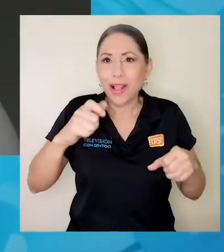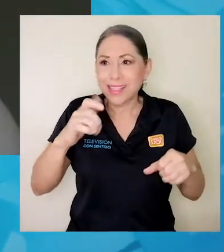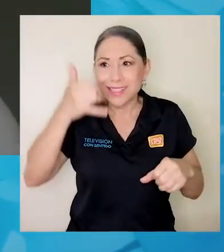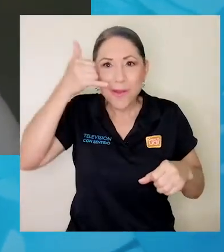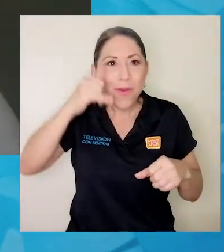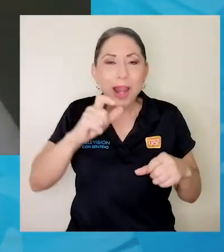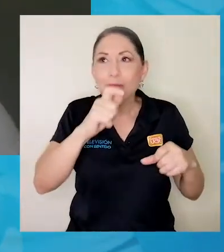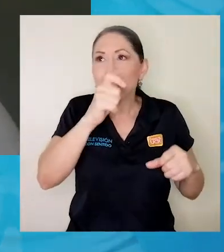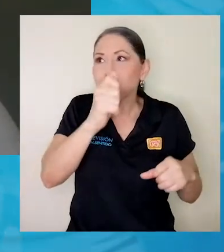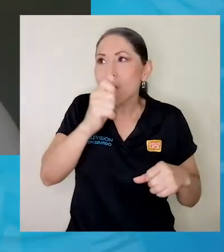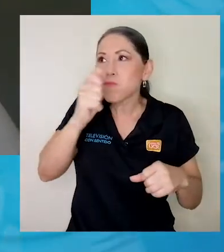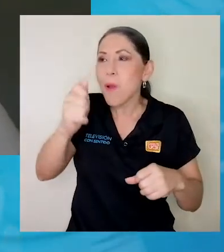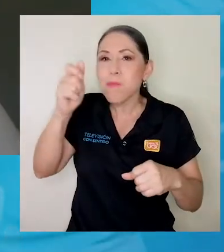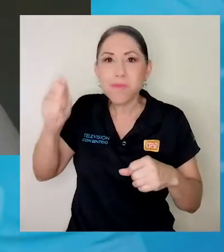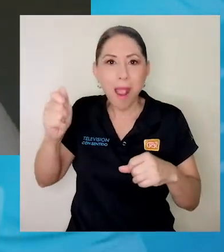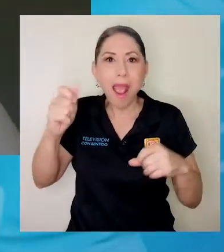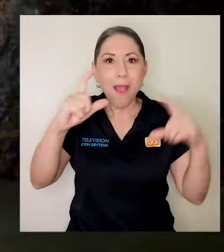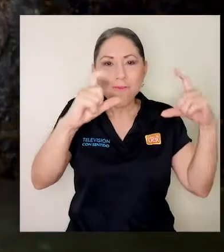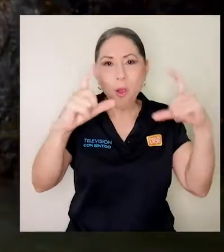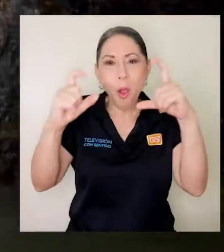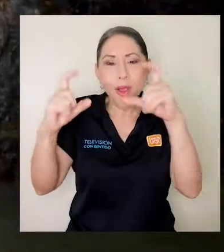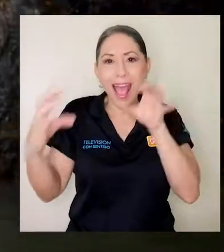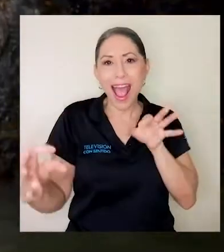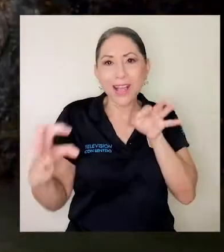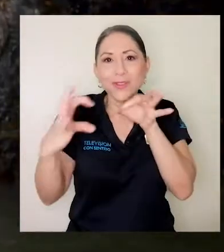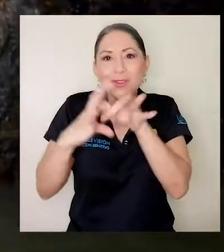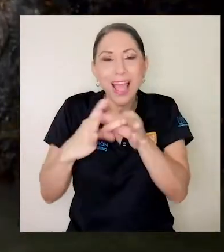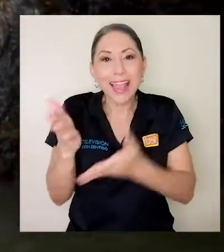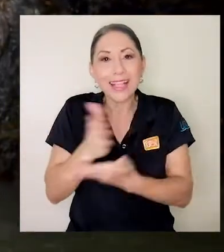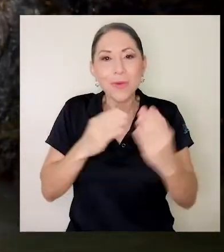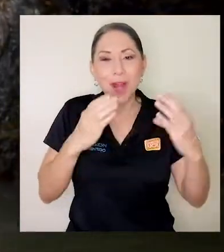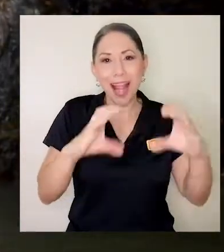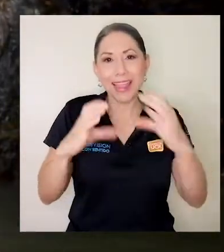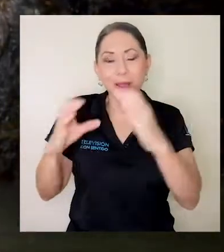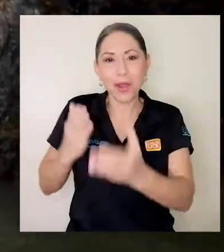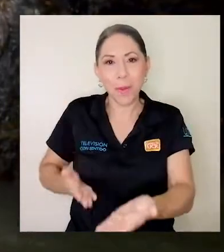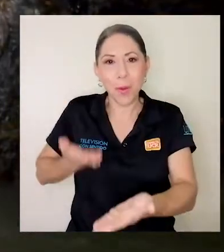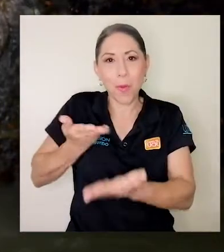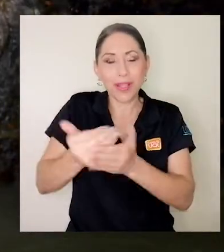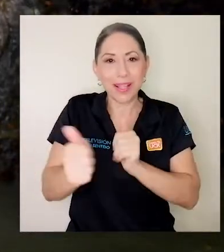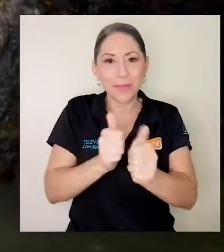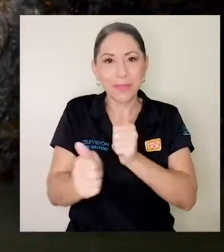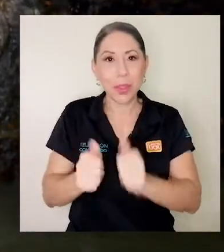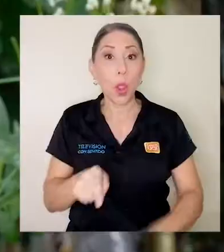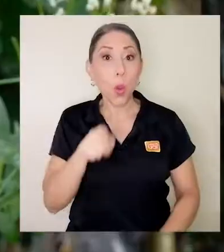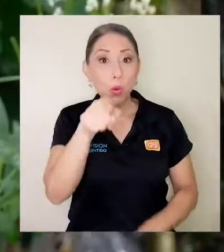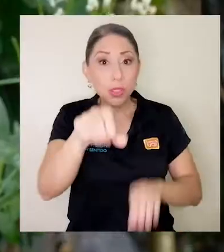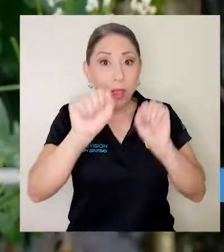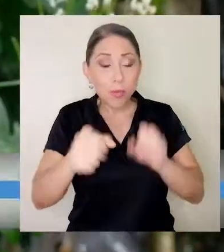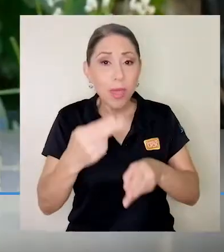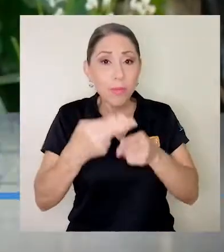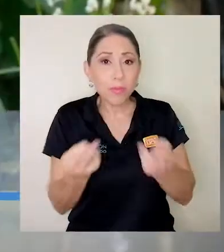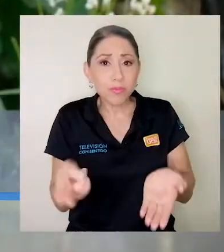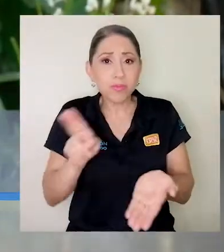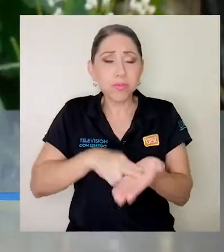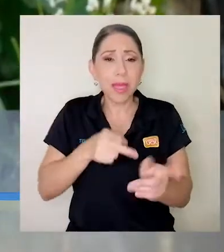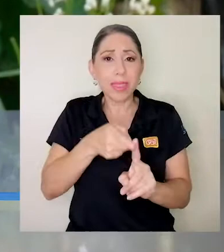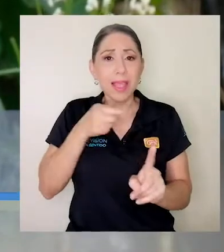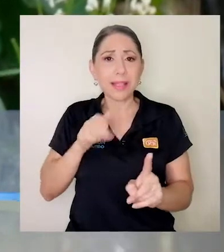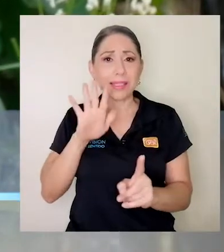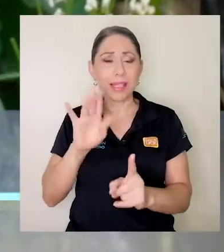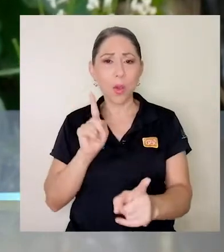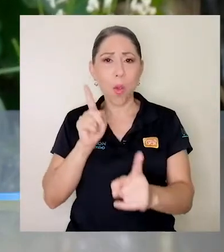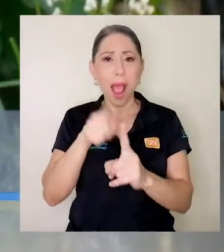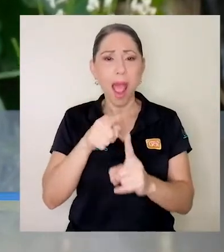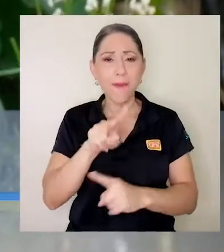imágenes asociadas a menos algunas de las categorías propuestas. Usted puede inscribirse del 5